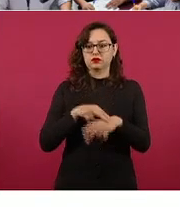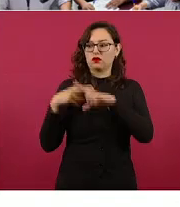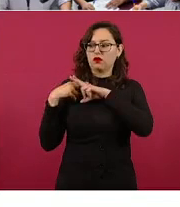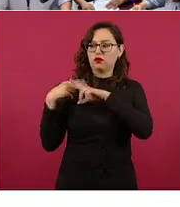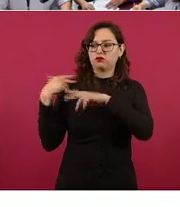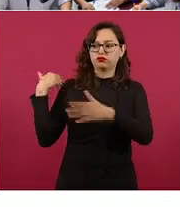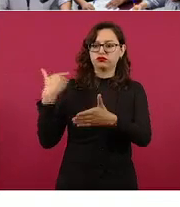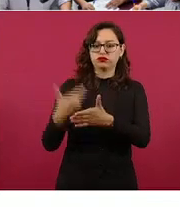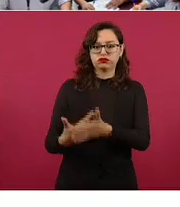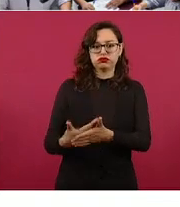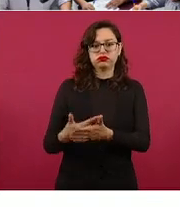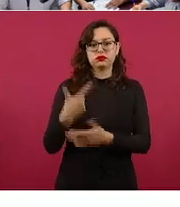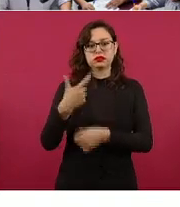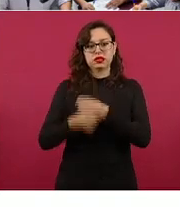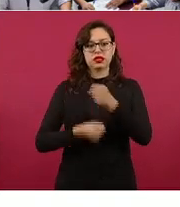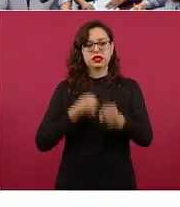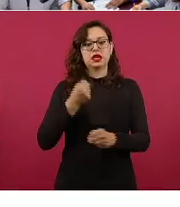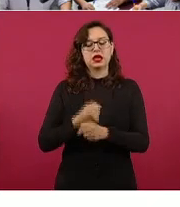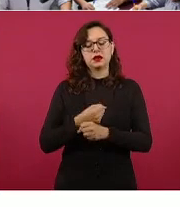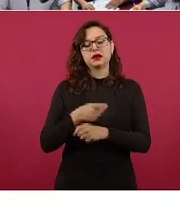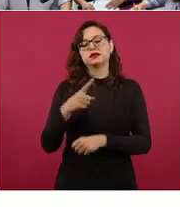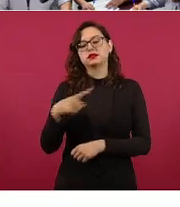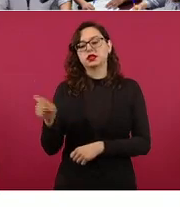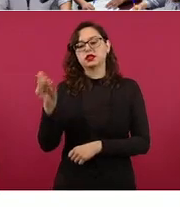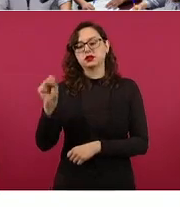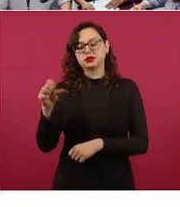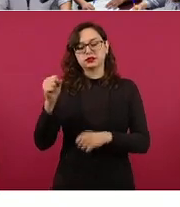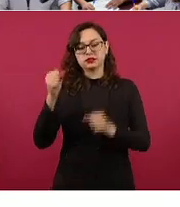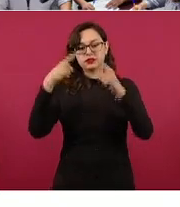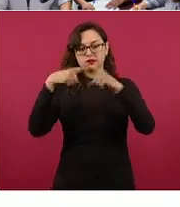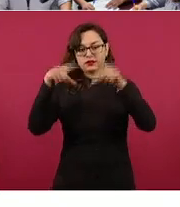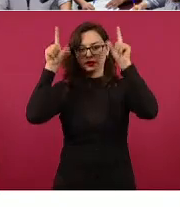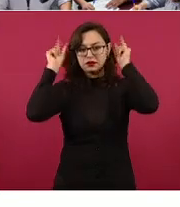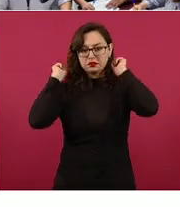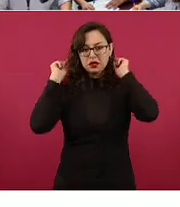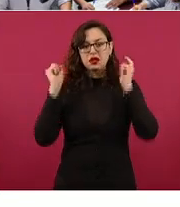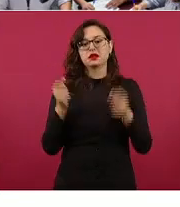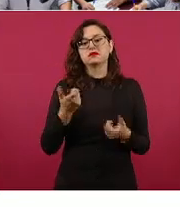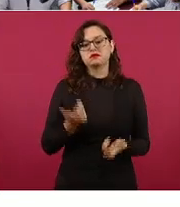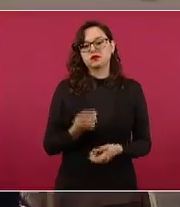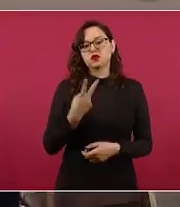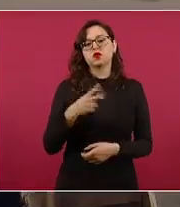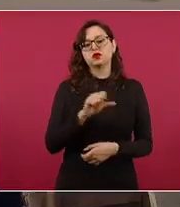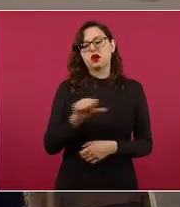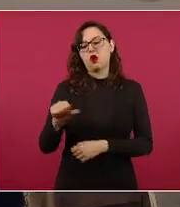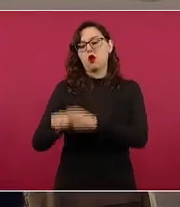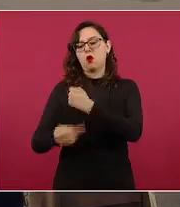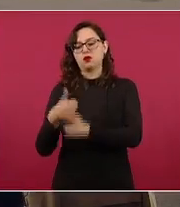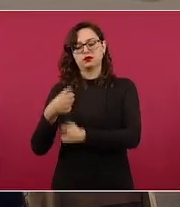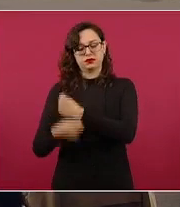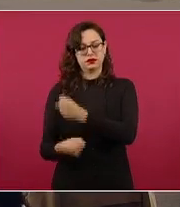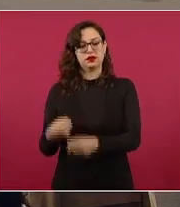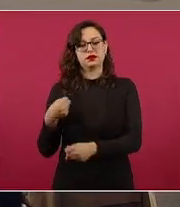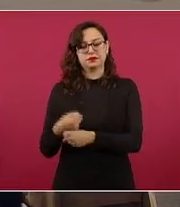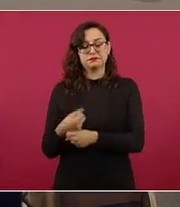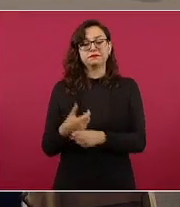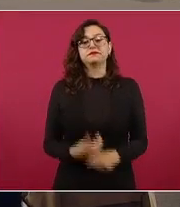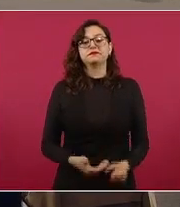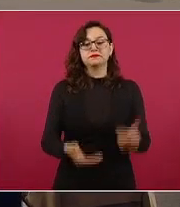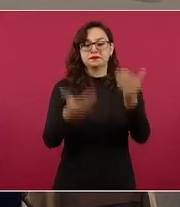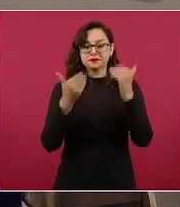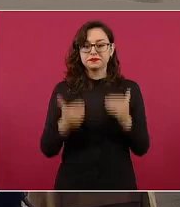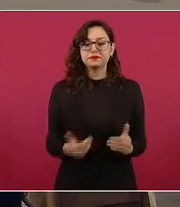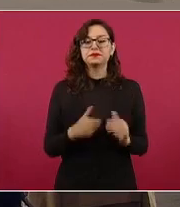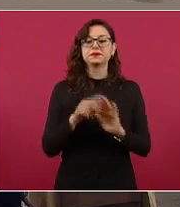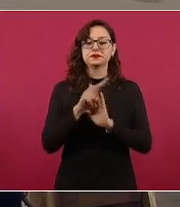enfermeras al 30 por ciento con una antigüedad menor. En la siguiente, por favor, es también otro video que pone